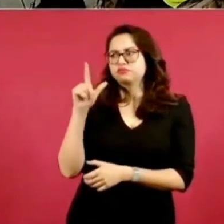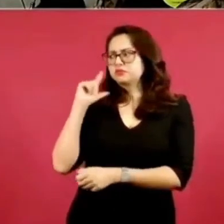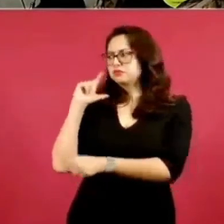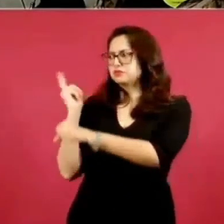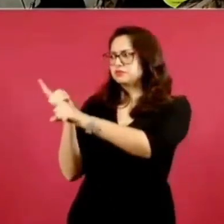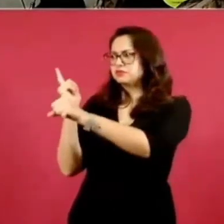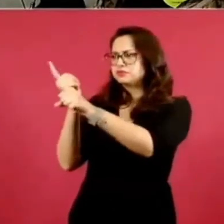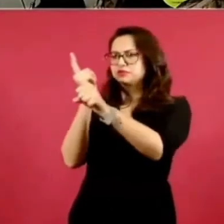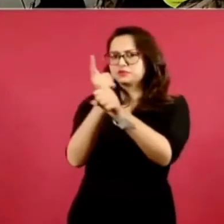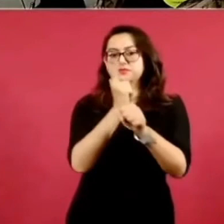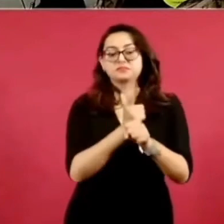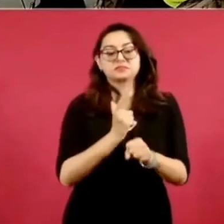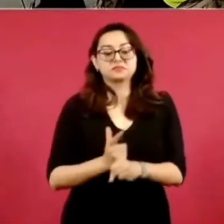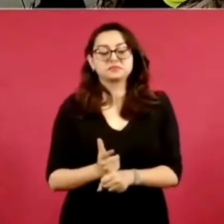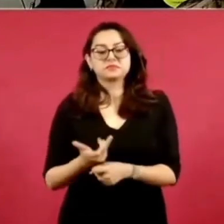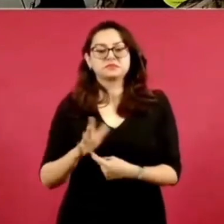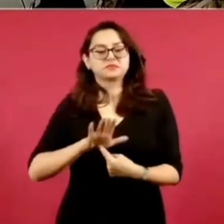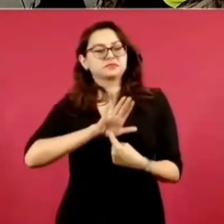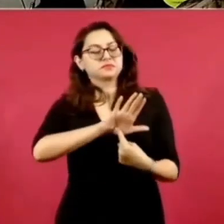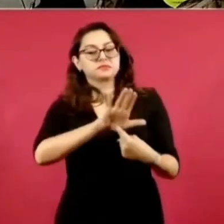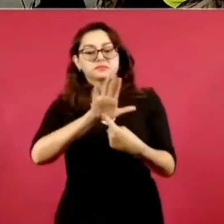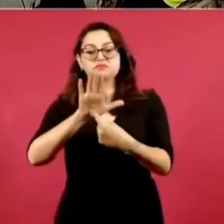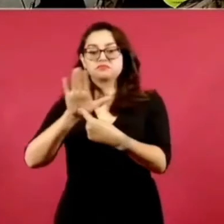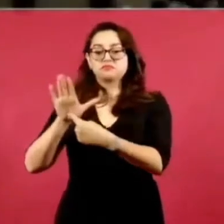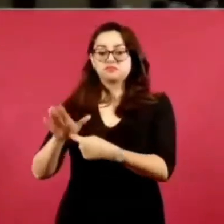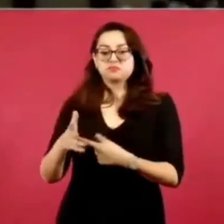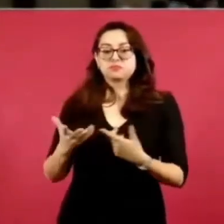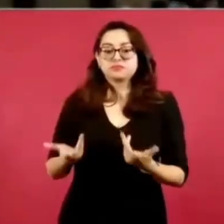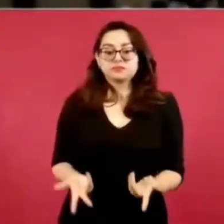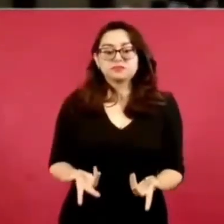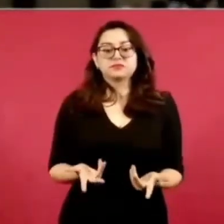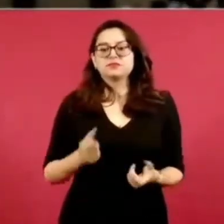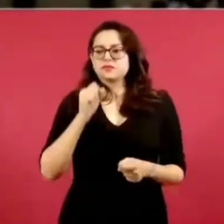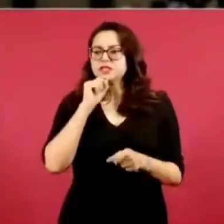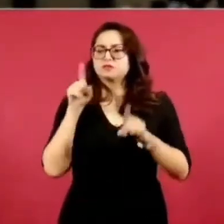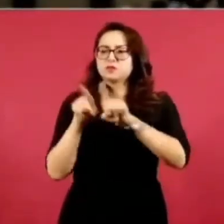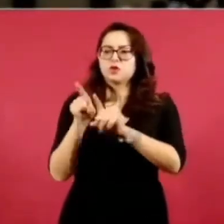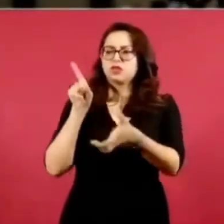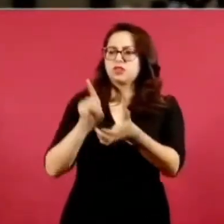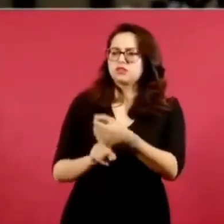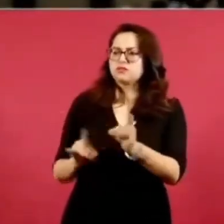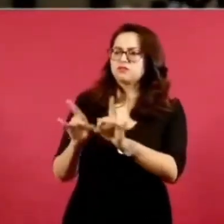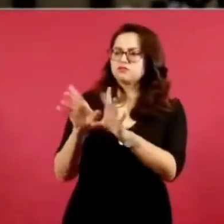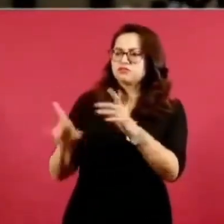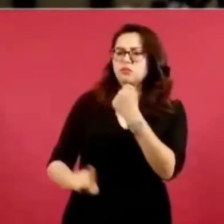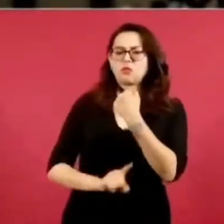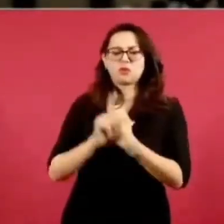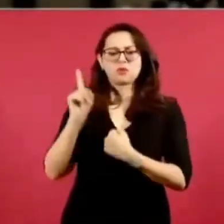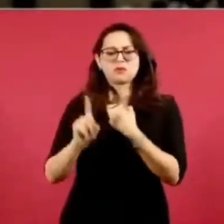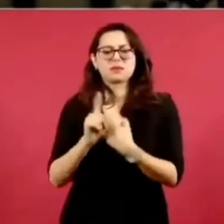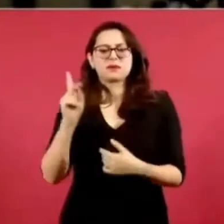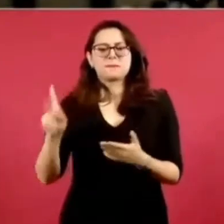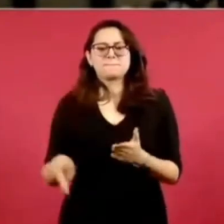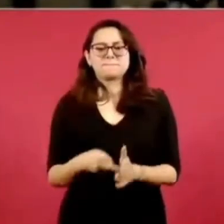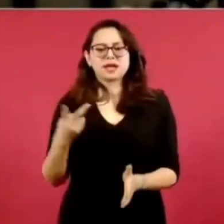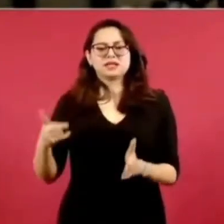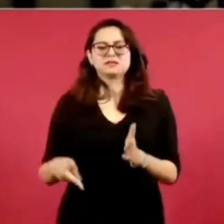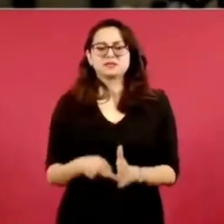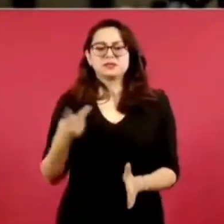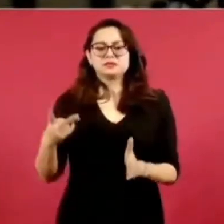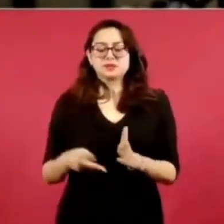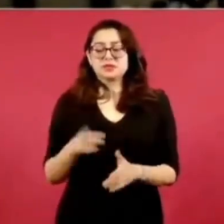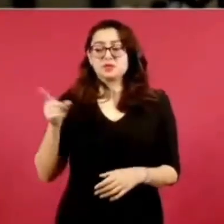a pesar de todos estos, se suma a muchos más sucesos que han ocurrido en este lugar, en estos momentos se siente pues